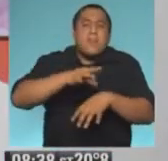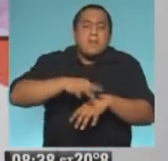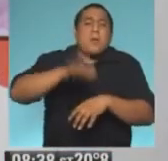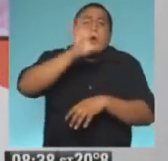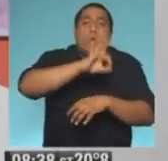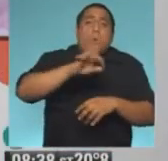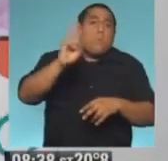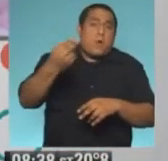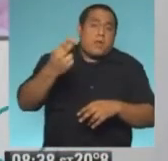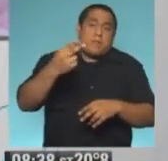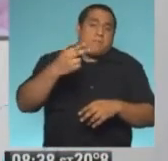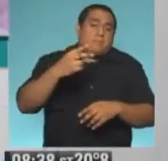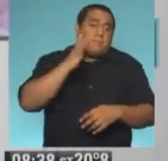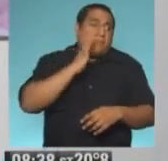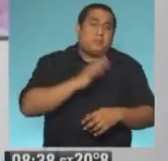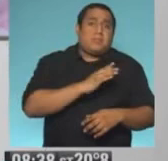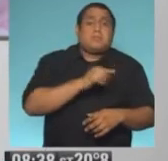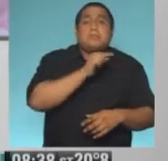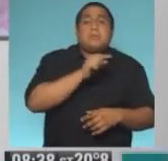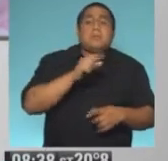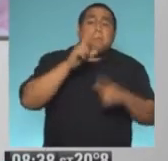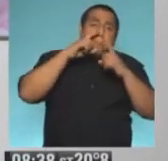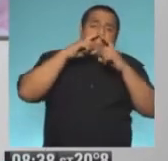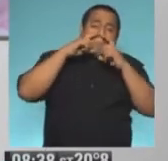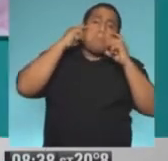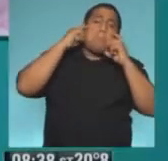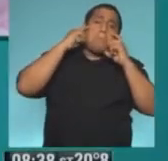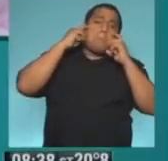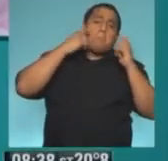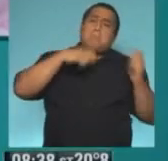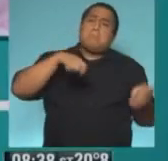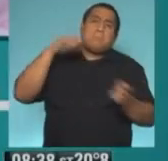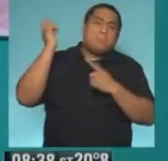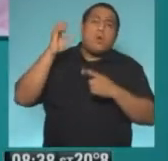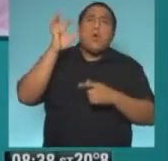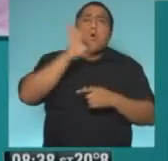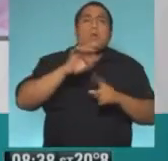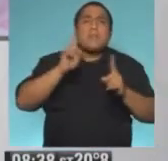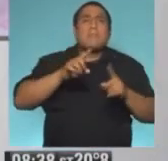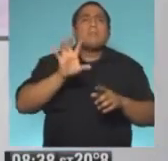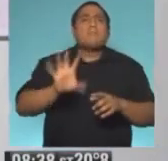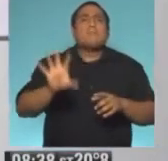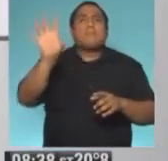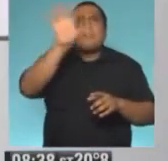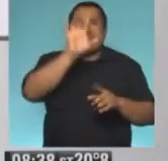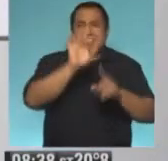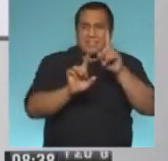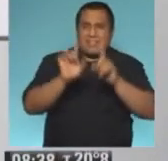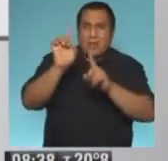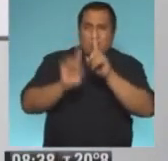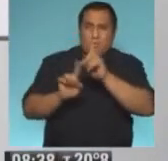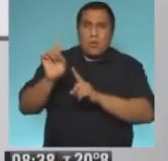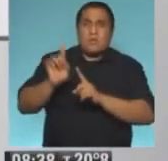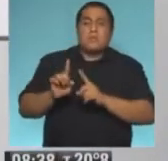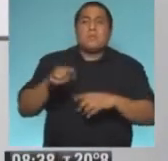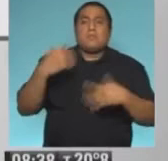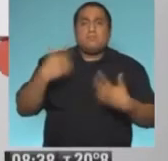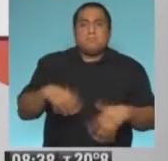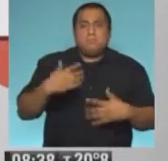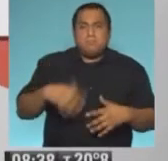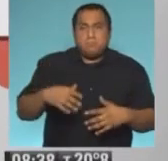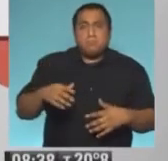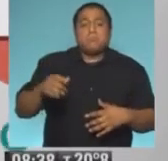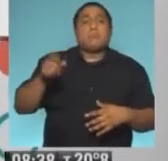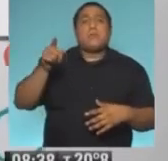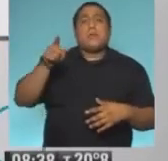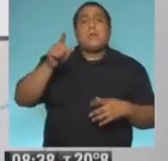hay algunos que andan sin barbijos. También depende mucho de los estados. Hay muchos estados, por ejemplo, de tendencia republicana donde